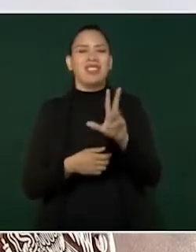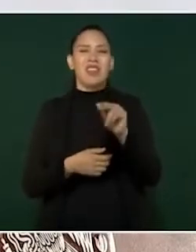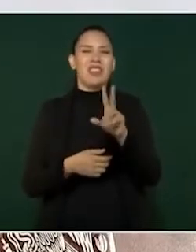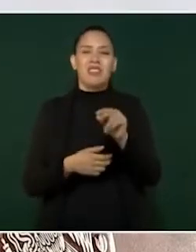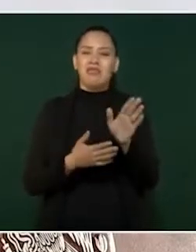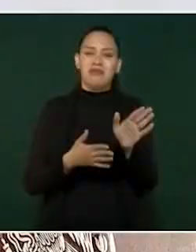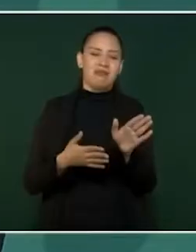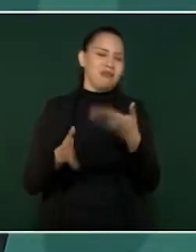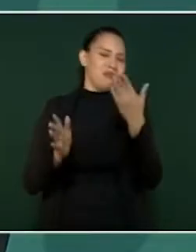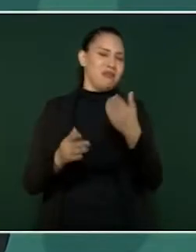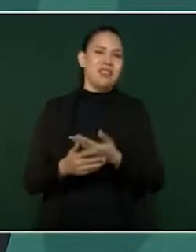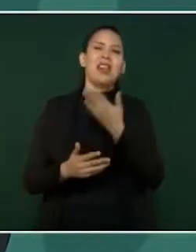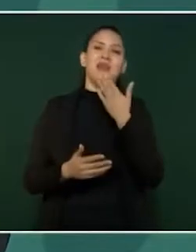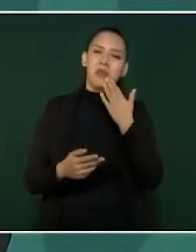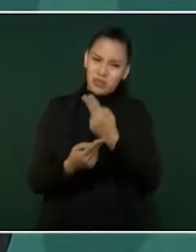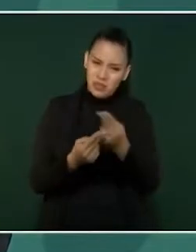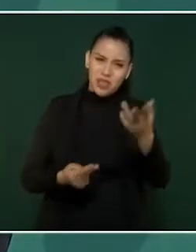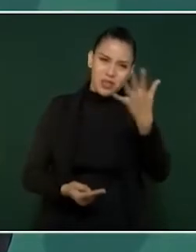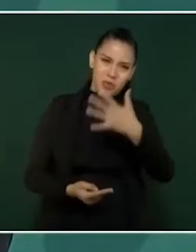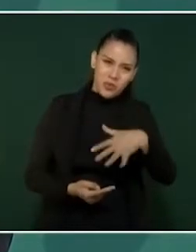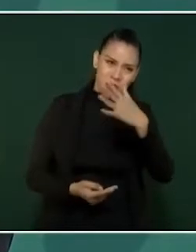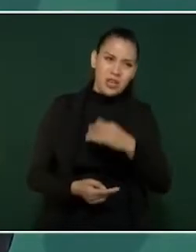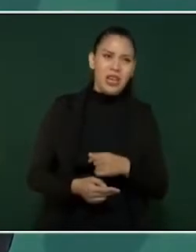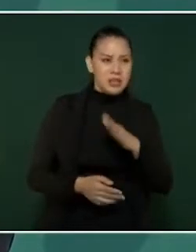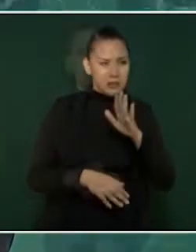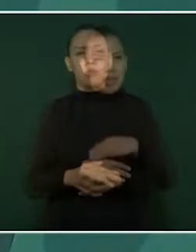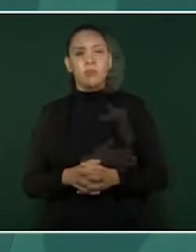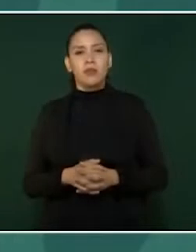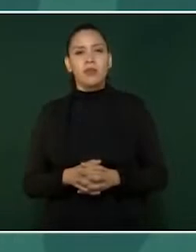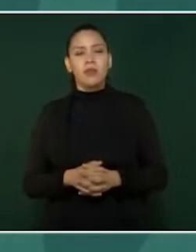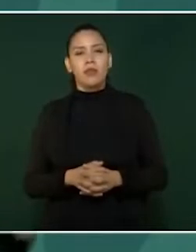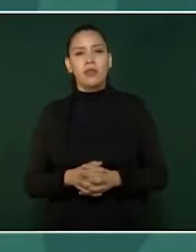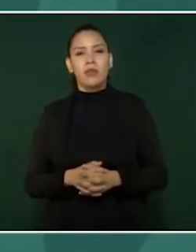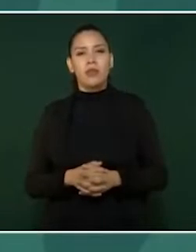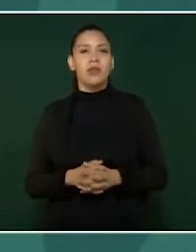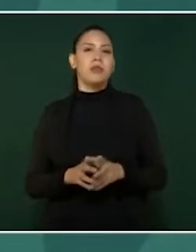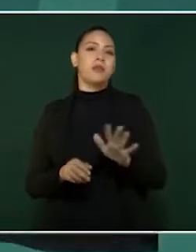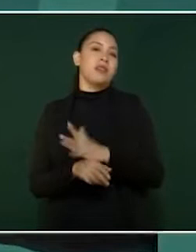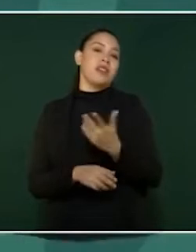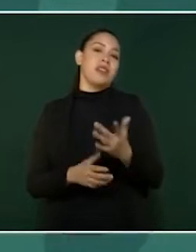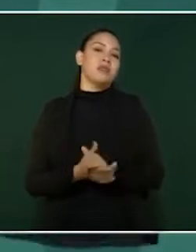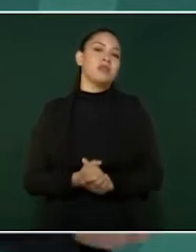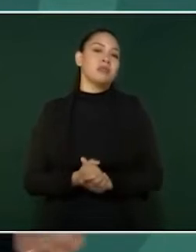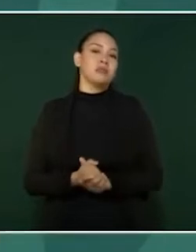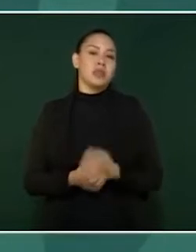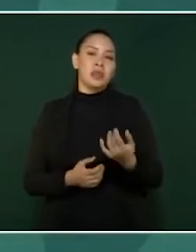apliquen y que busquen otro asunto, porque la mañanera es…